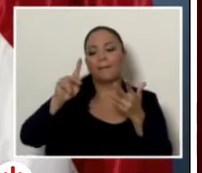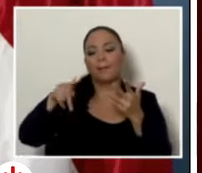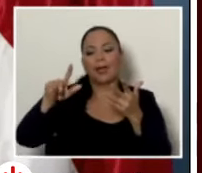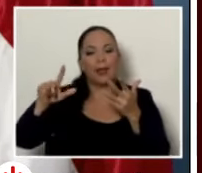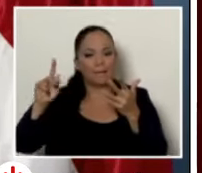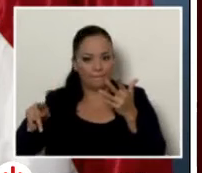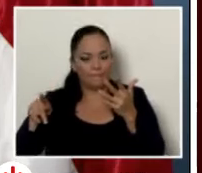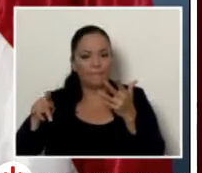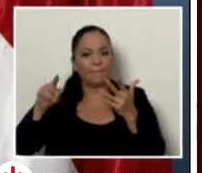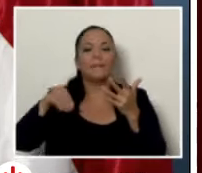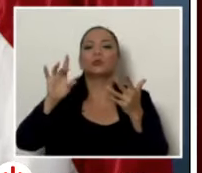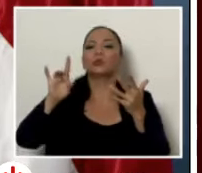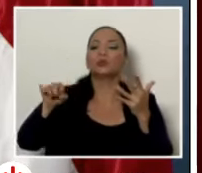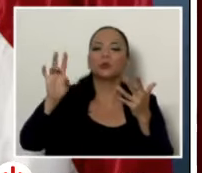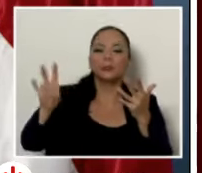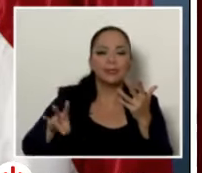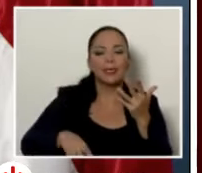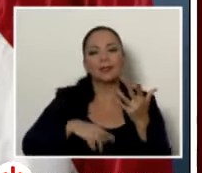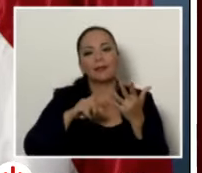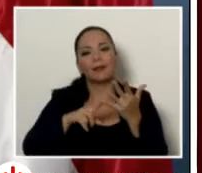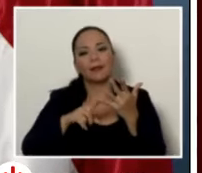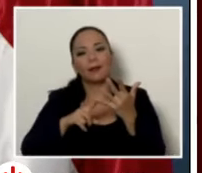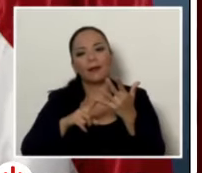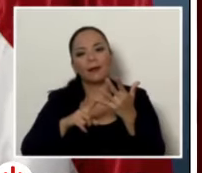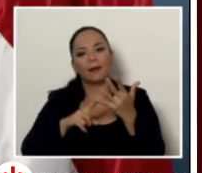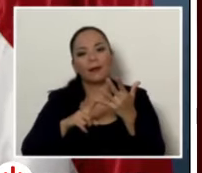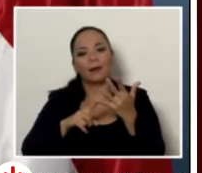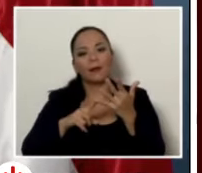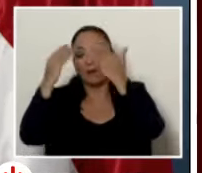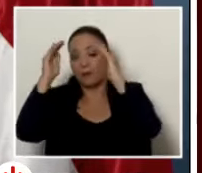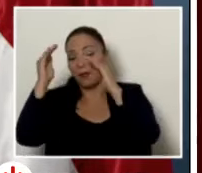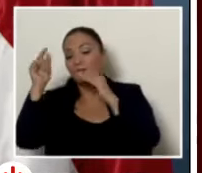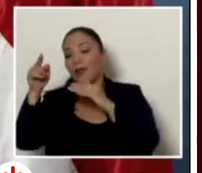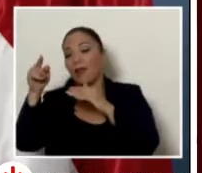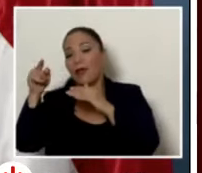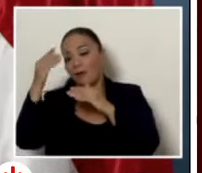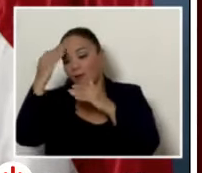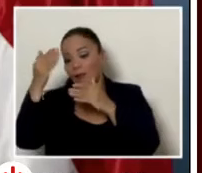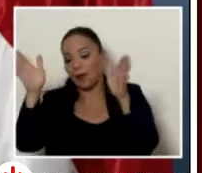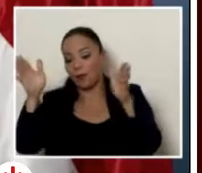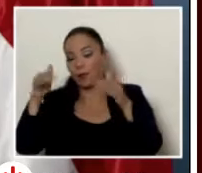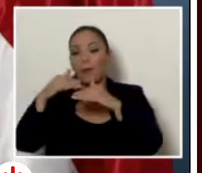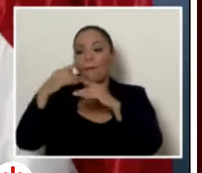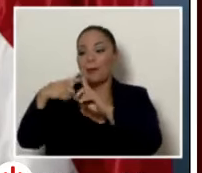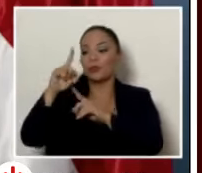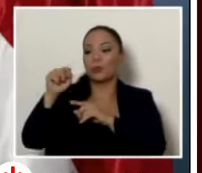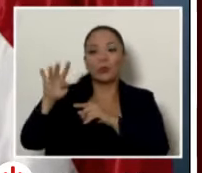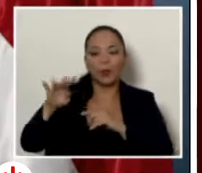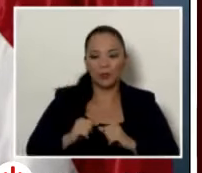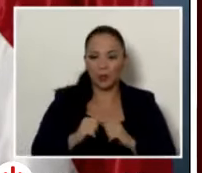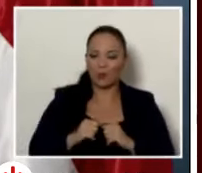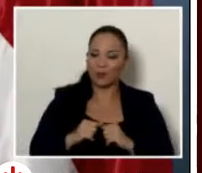8.7 y caemos al frente amplio más 1.4 pero no dice semanario